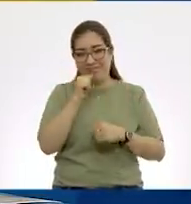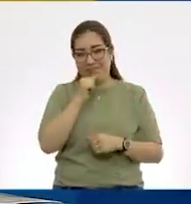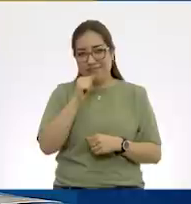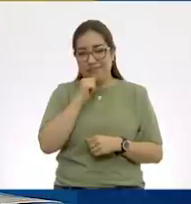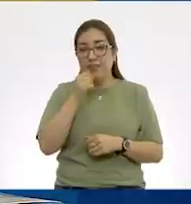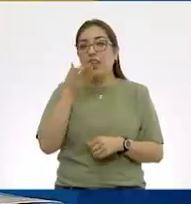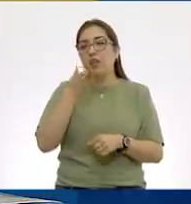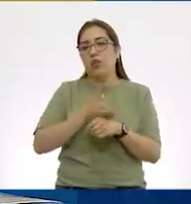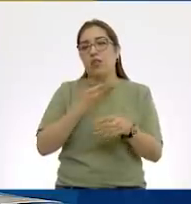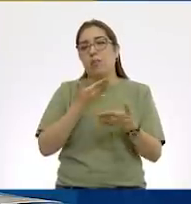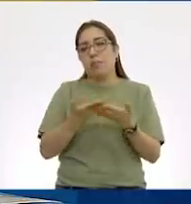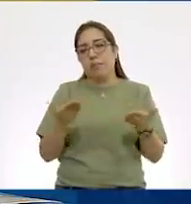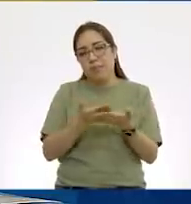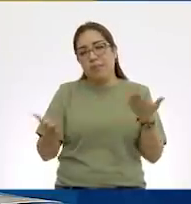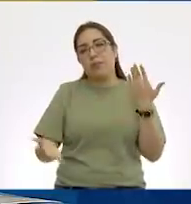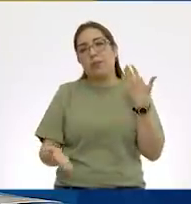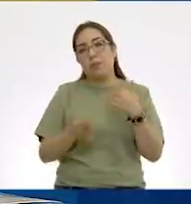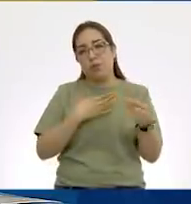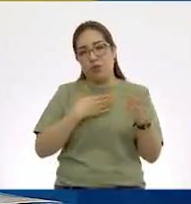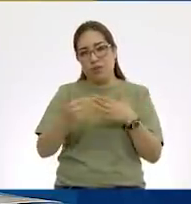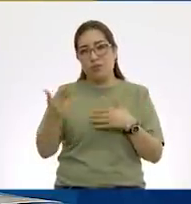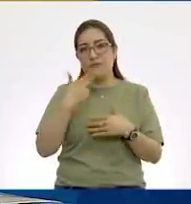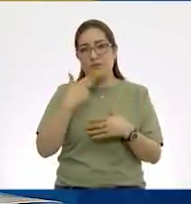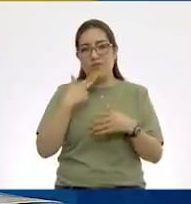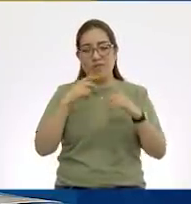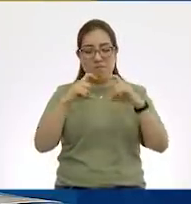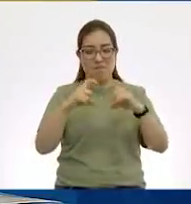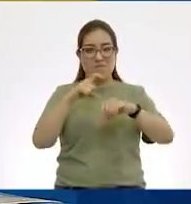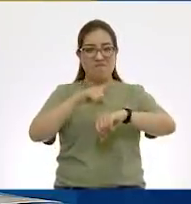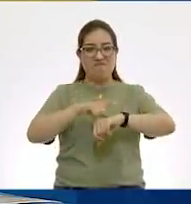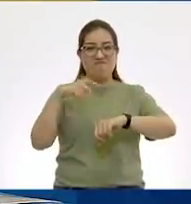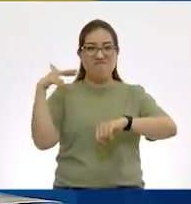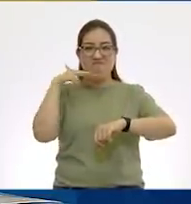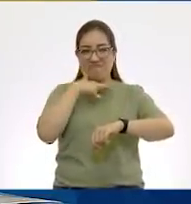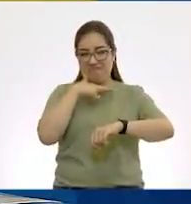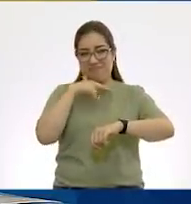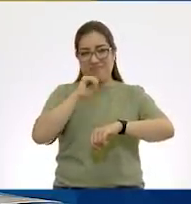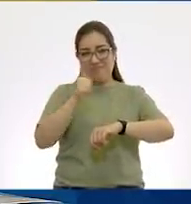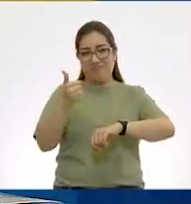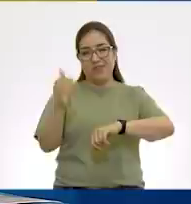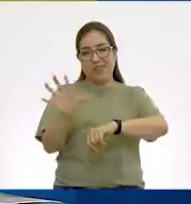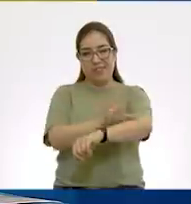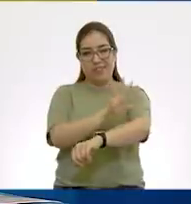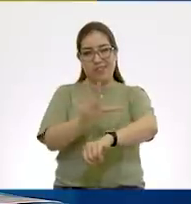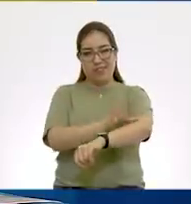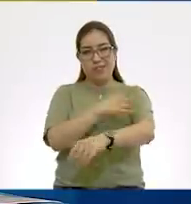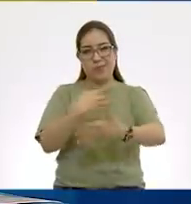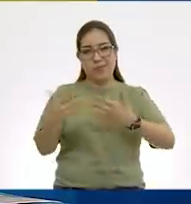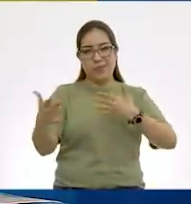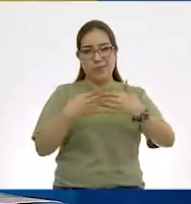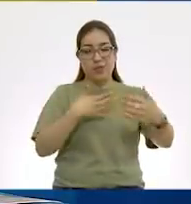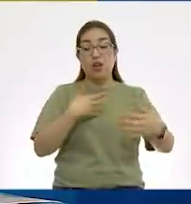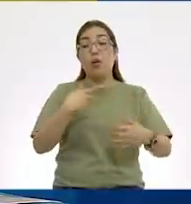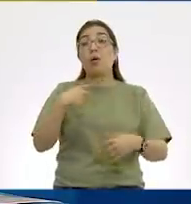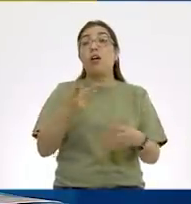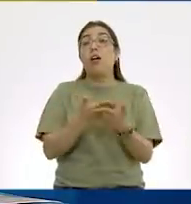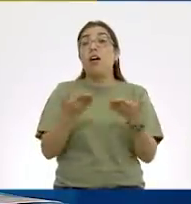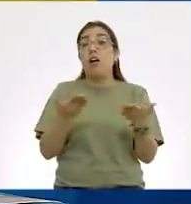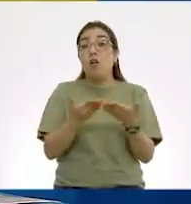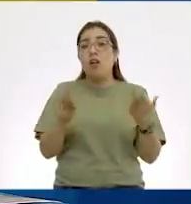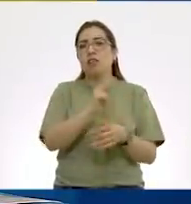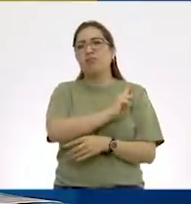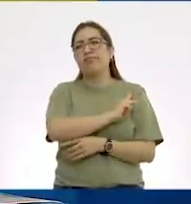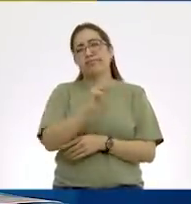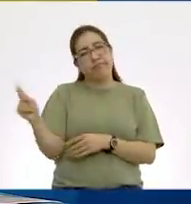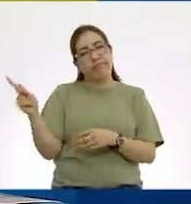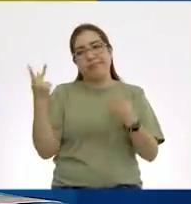digital pues permite una hora más exacta. Y para quienes tenemos celular, que es todo, casi todo, todas las